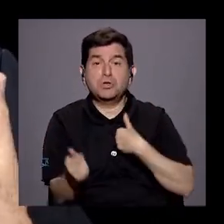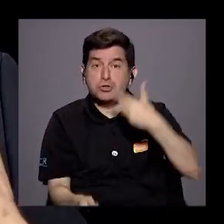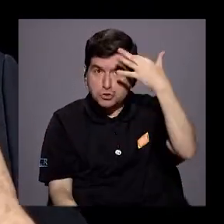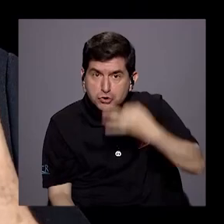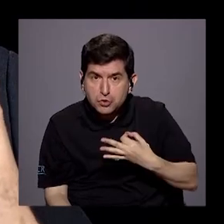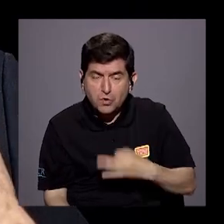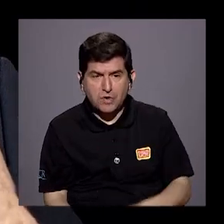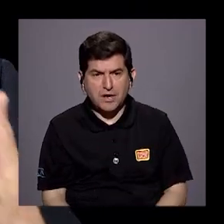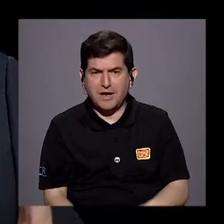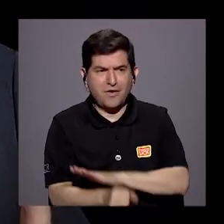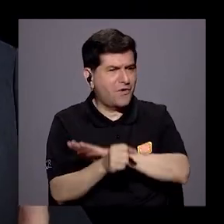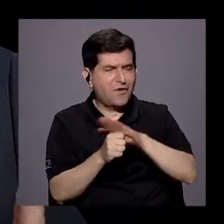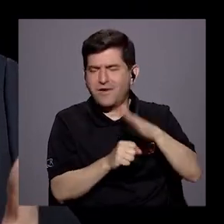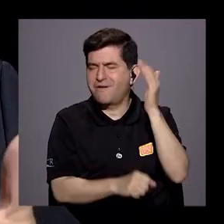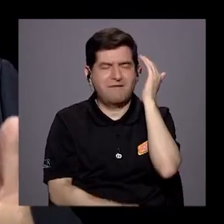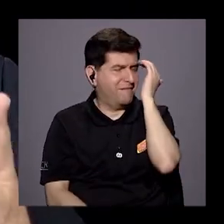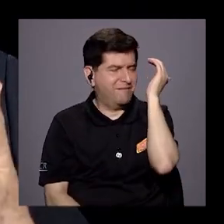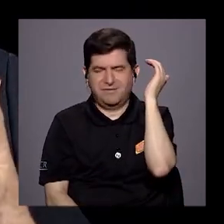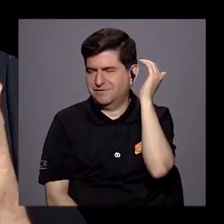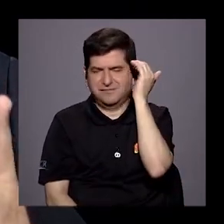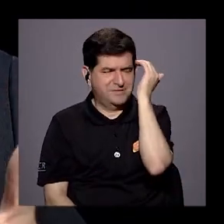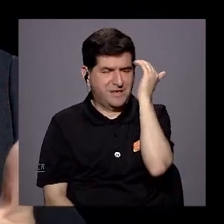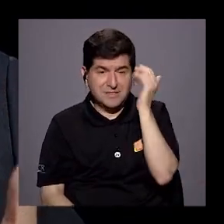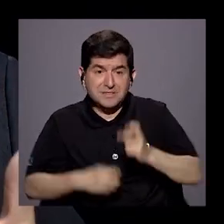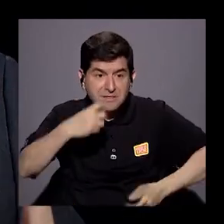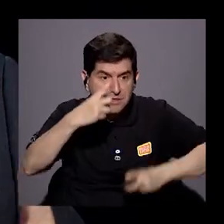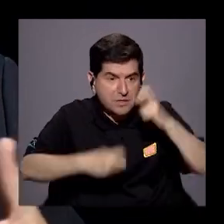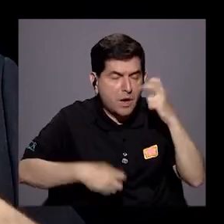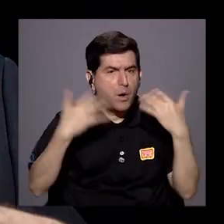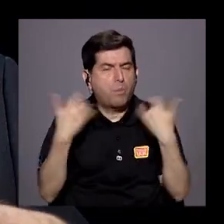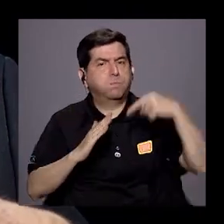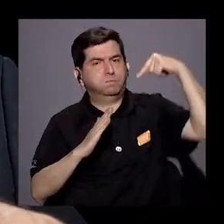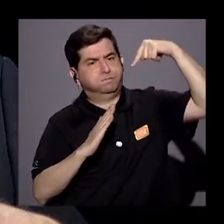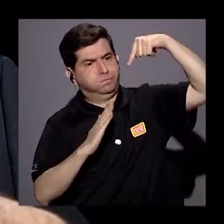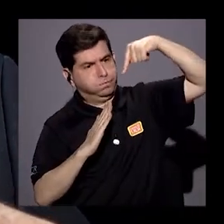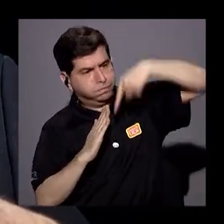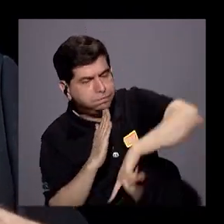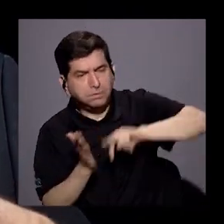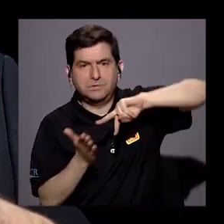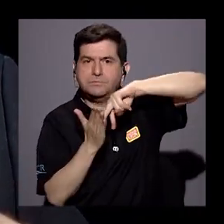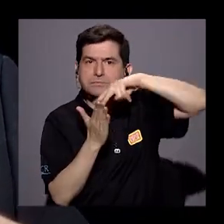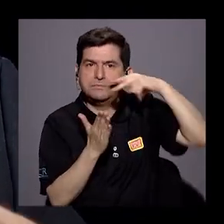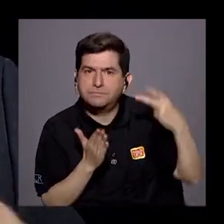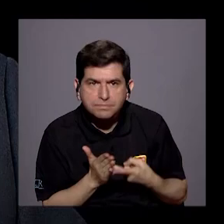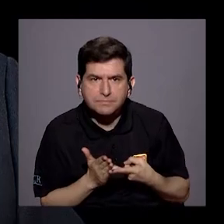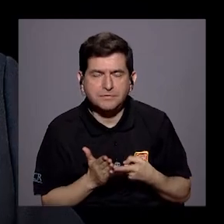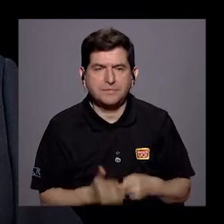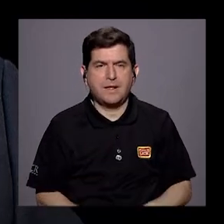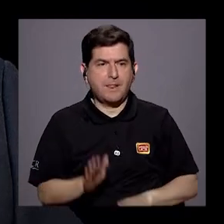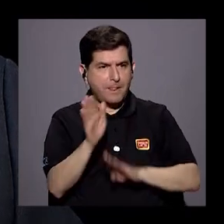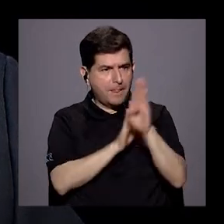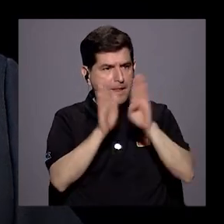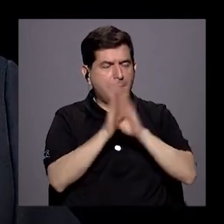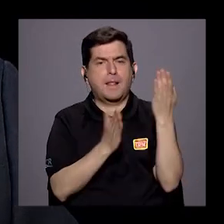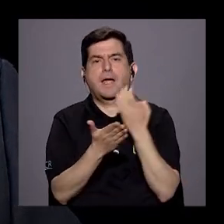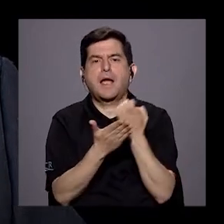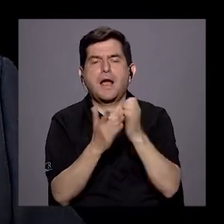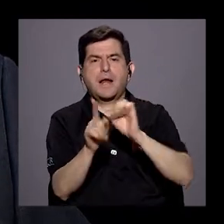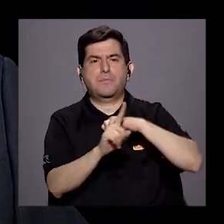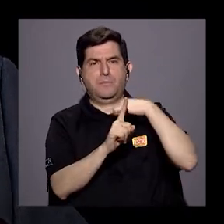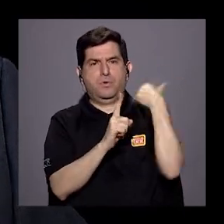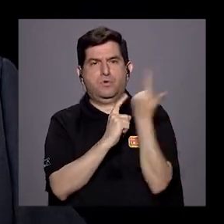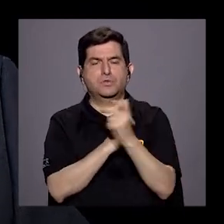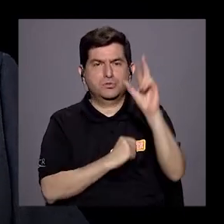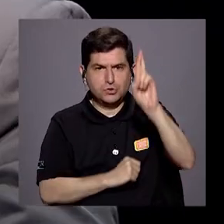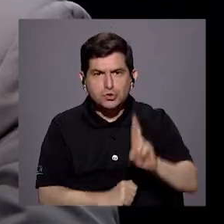creo que no hay una suficiente conciencia del problema gradísimo que significa para el desarrollo económico y social de